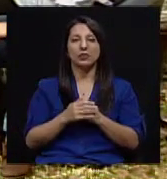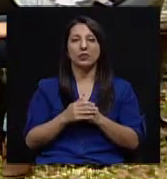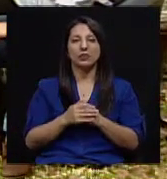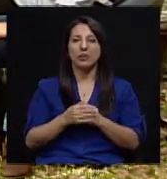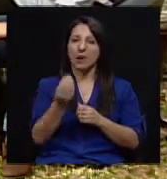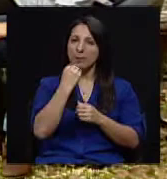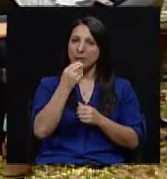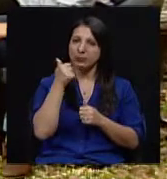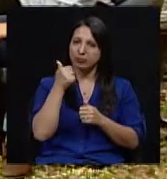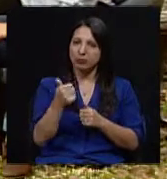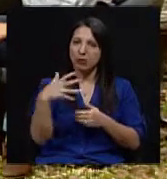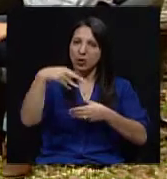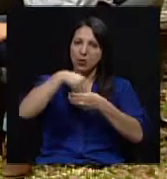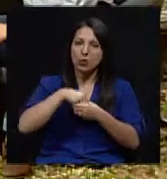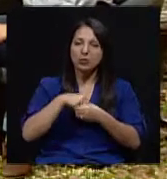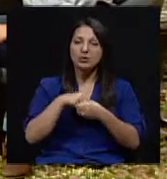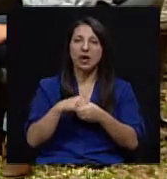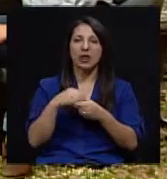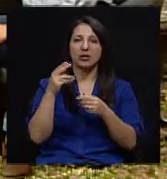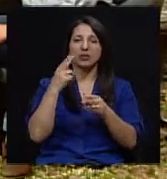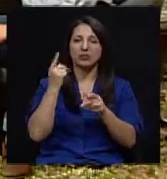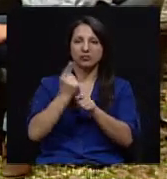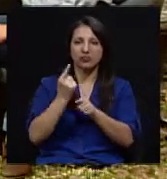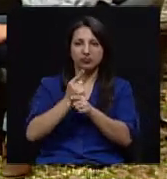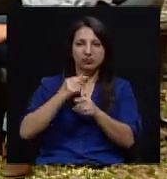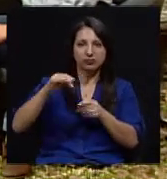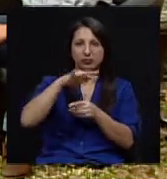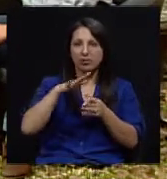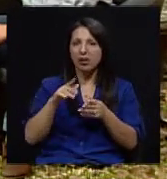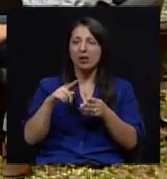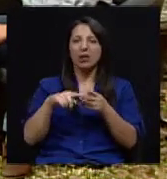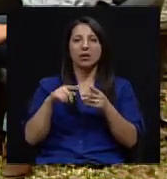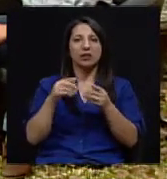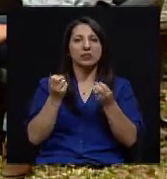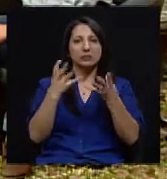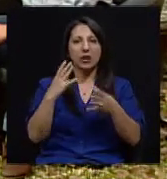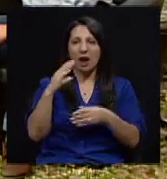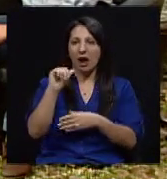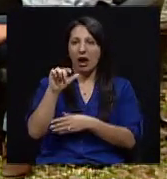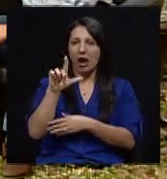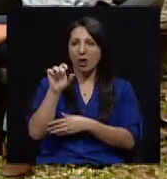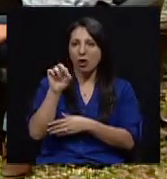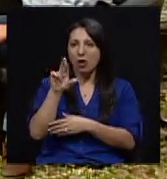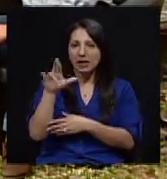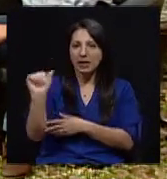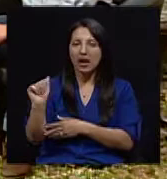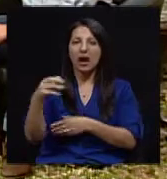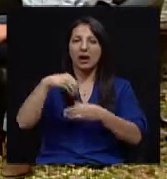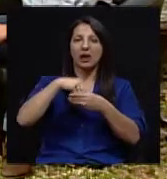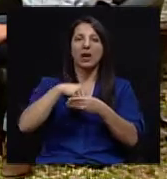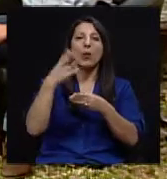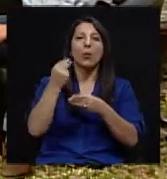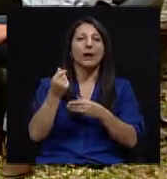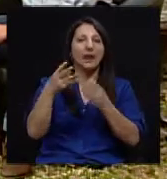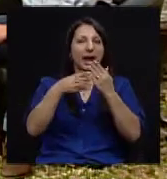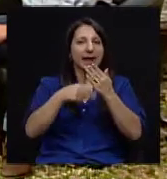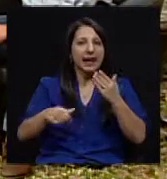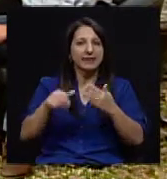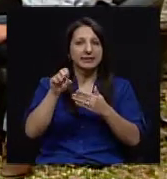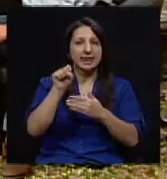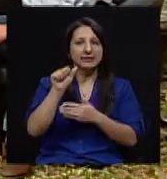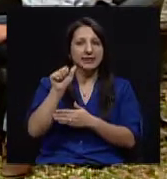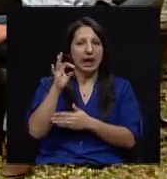adecuada alimentación, que incluye la cantidad de sal, que incluye la cantidad calórica, que incluye la cantidad de grasas saturadas,